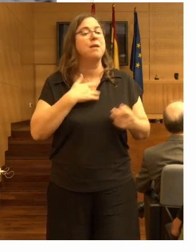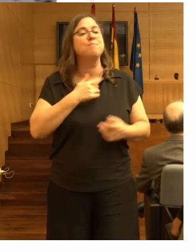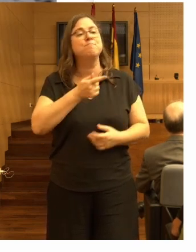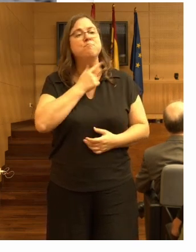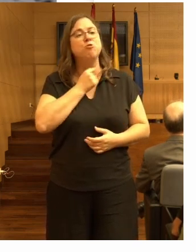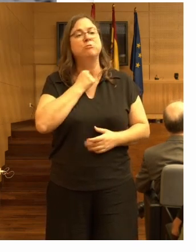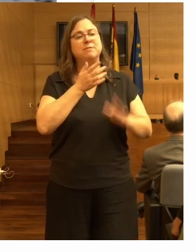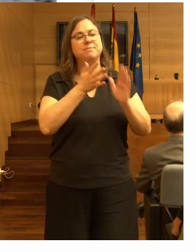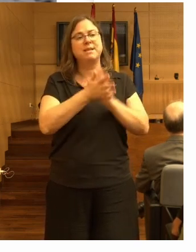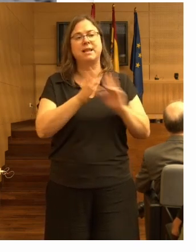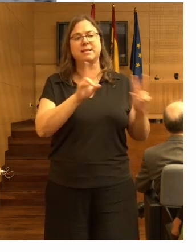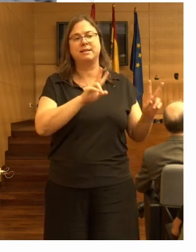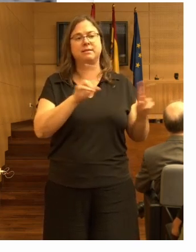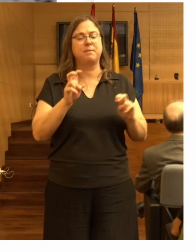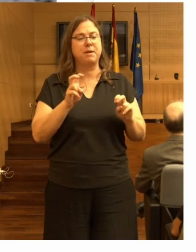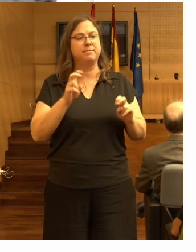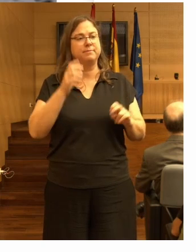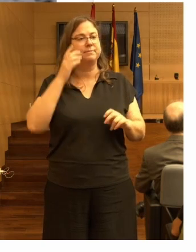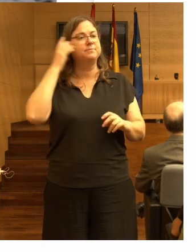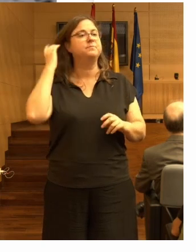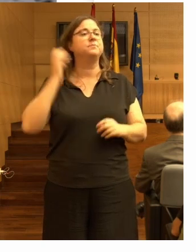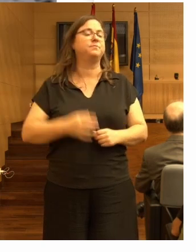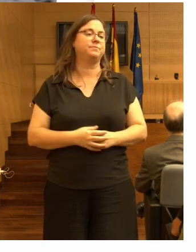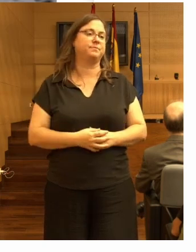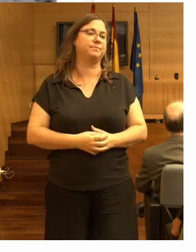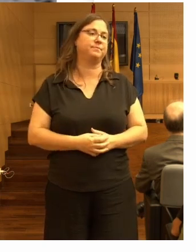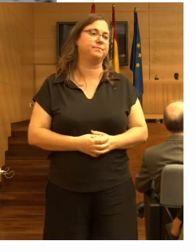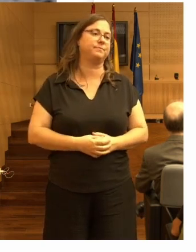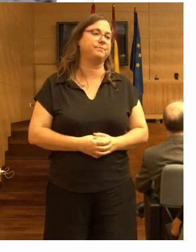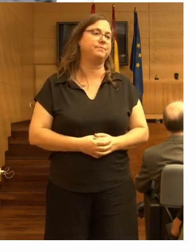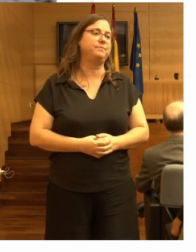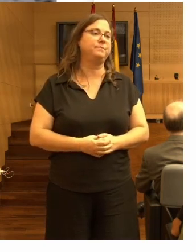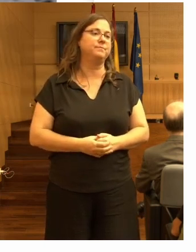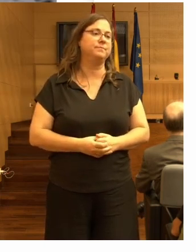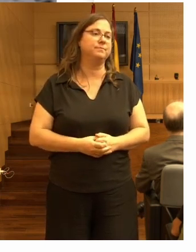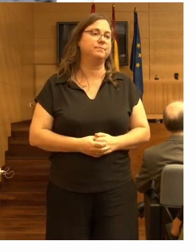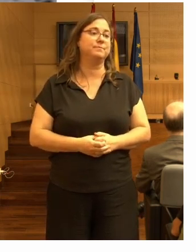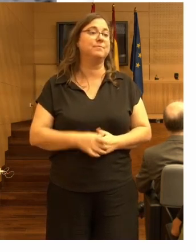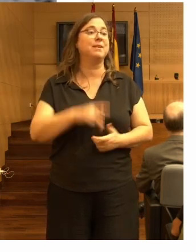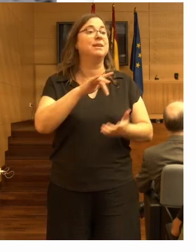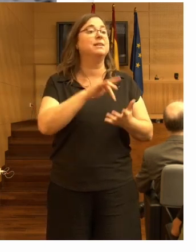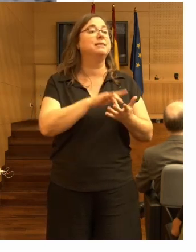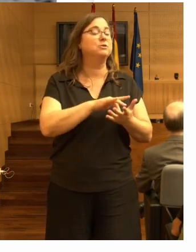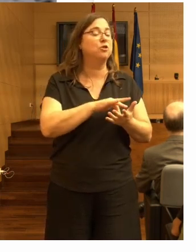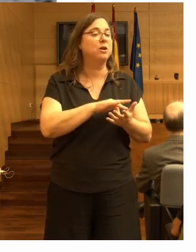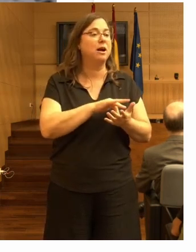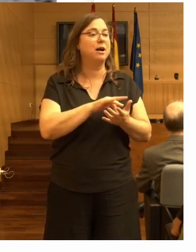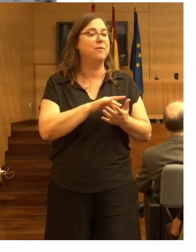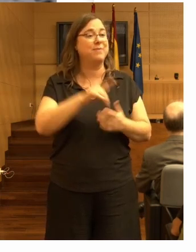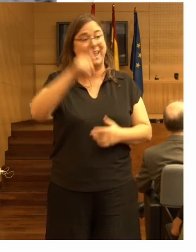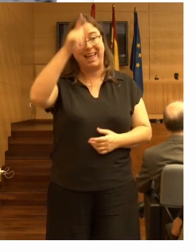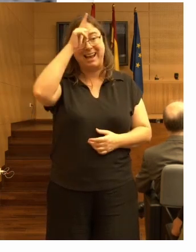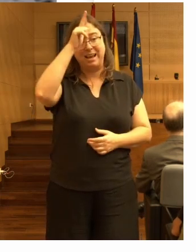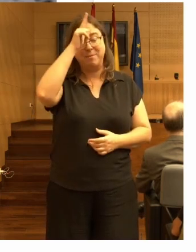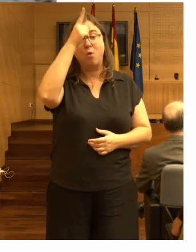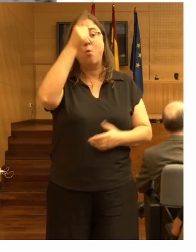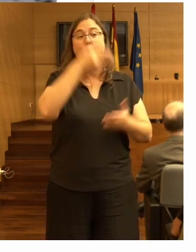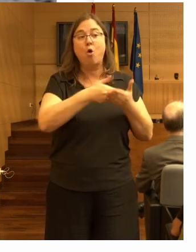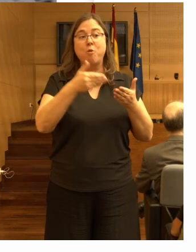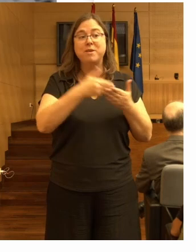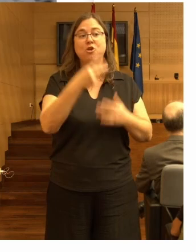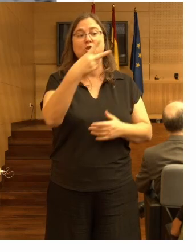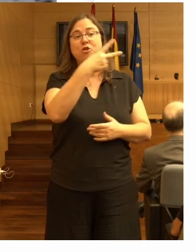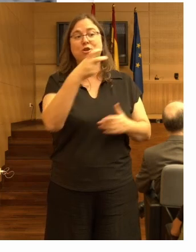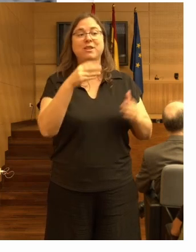de que en Alemania tenemos un millón doscientas mil personas